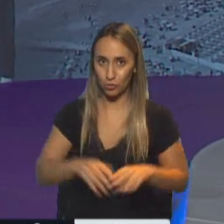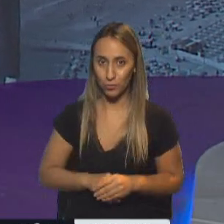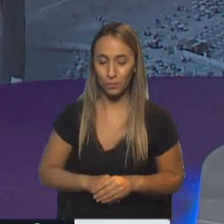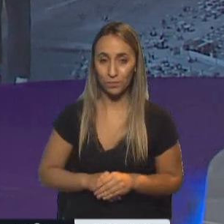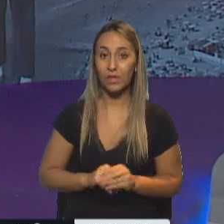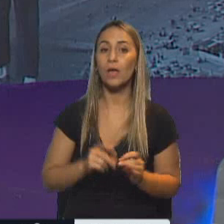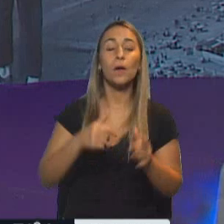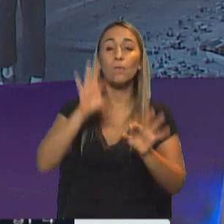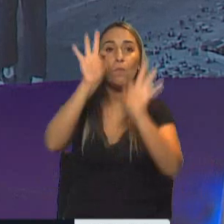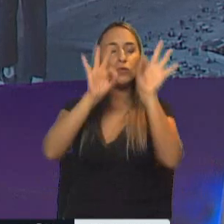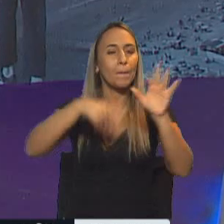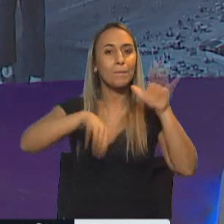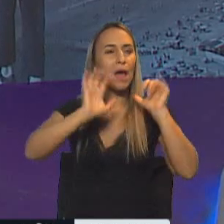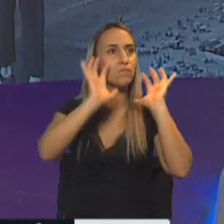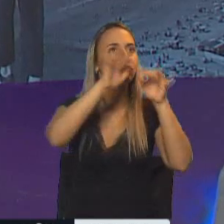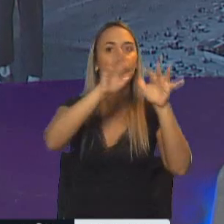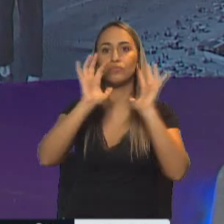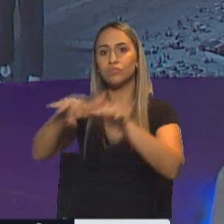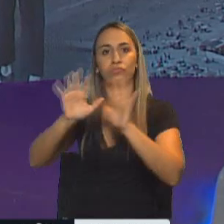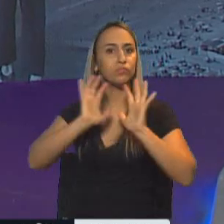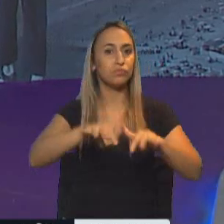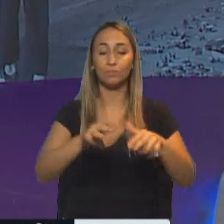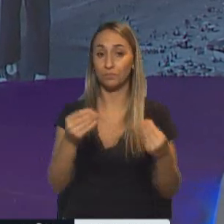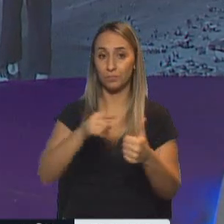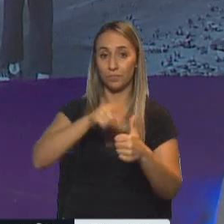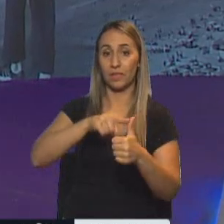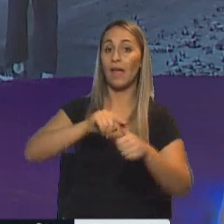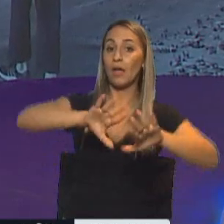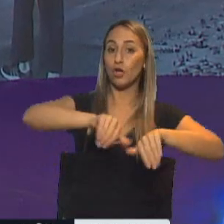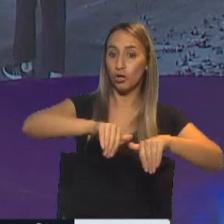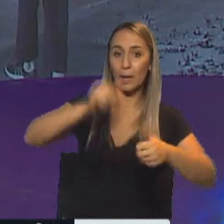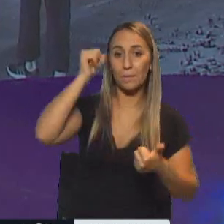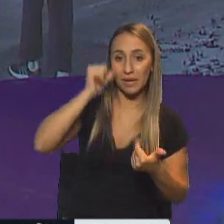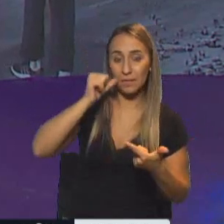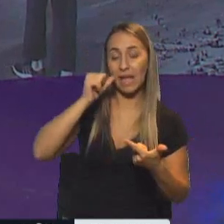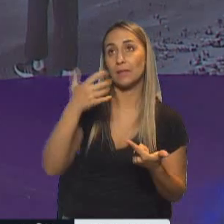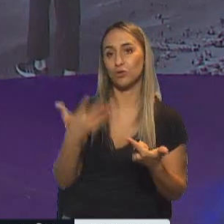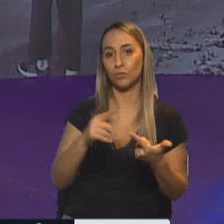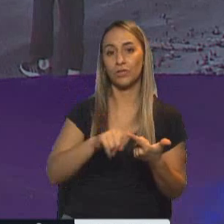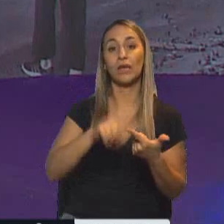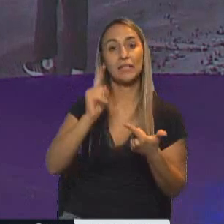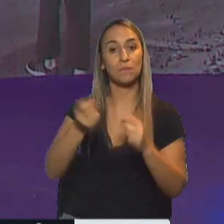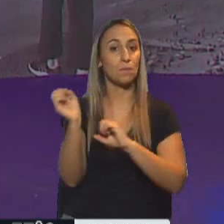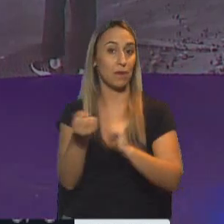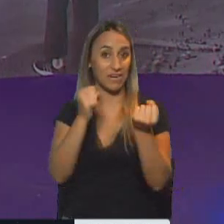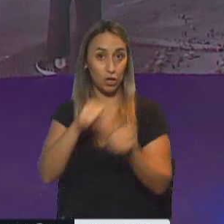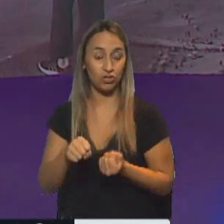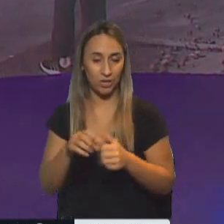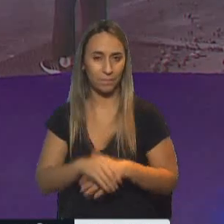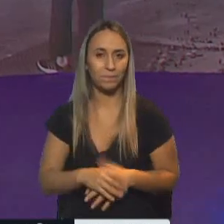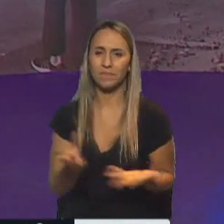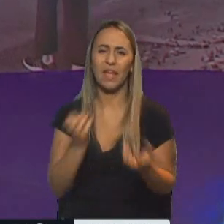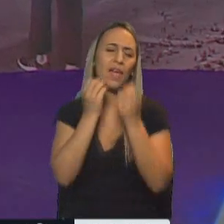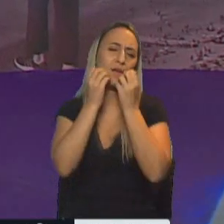más solicitados, más concurridos, fueron el partido de la costa, Mar del Plata, cuando no, y Bariloche, que es